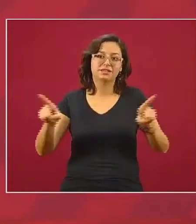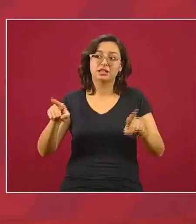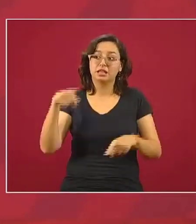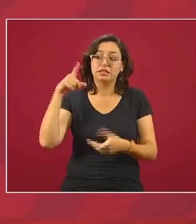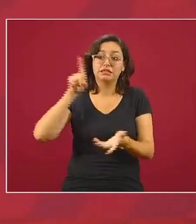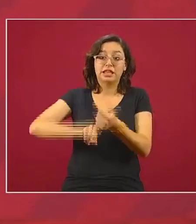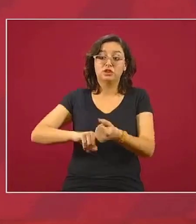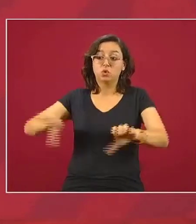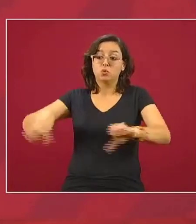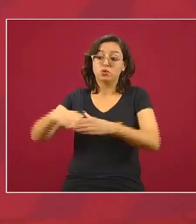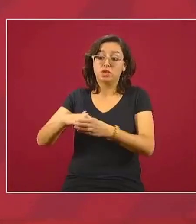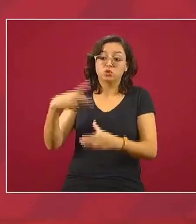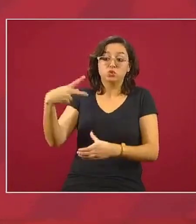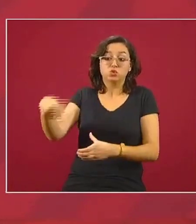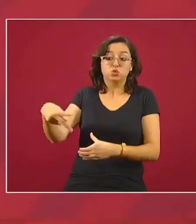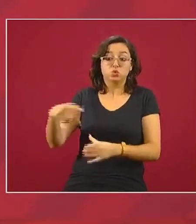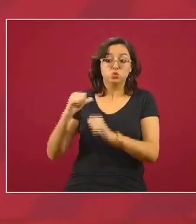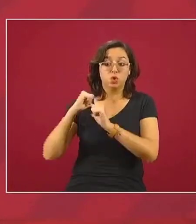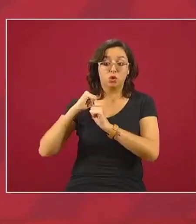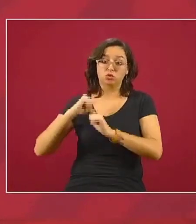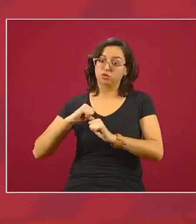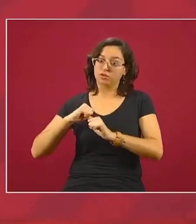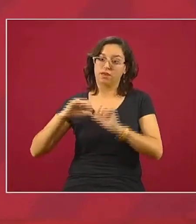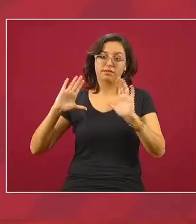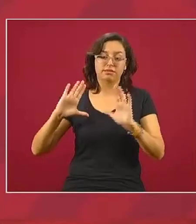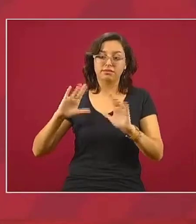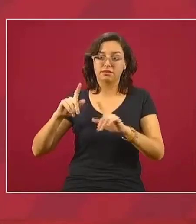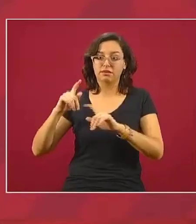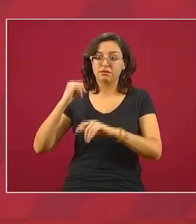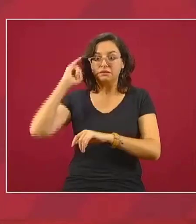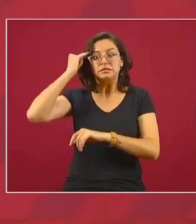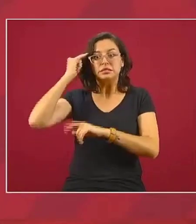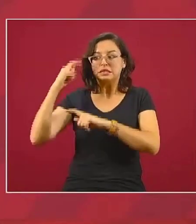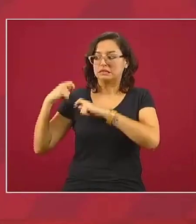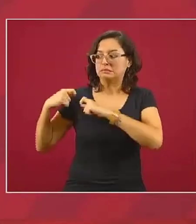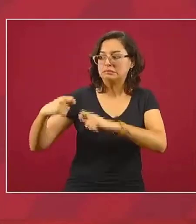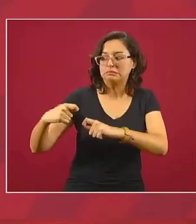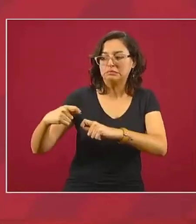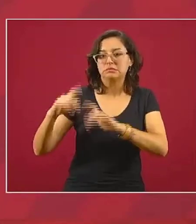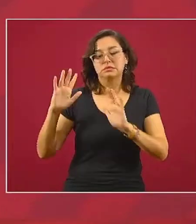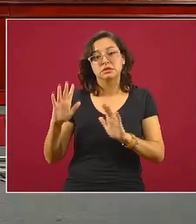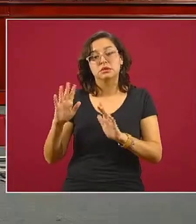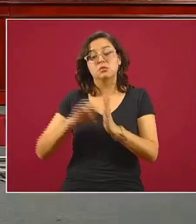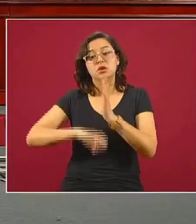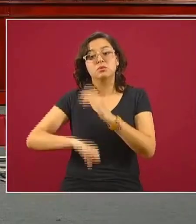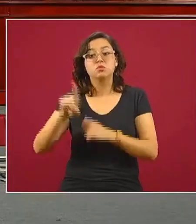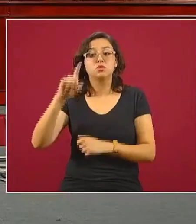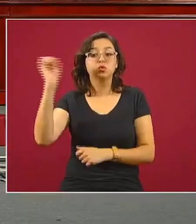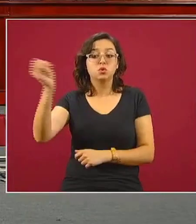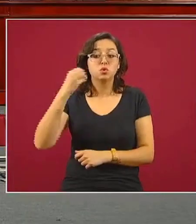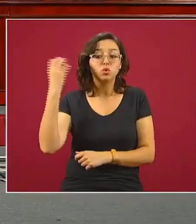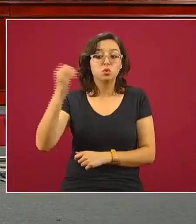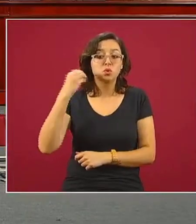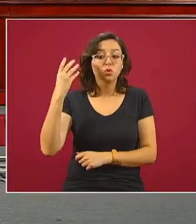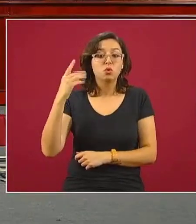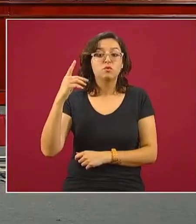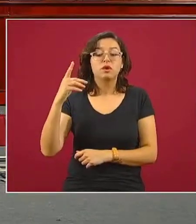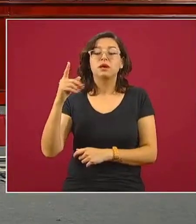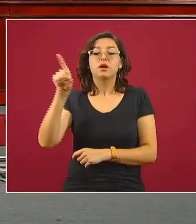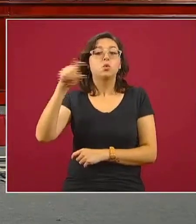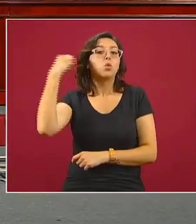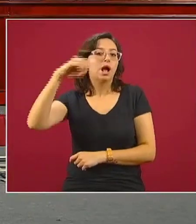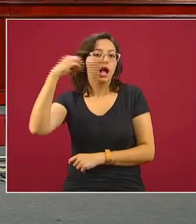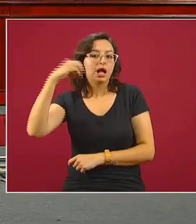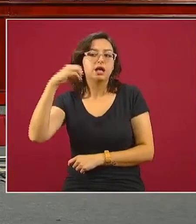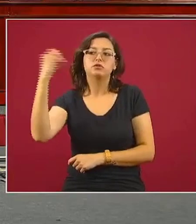costumbres y por ejemplo en el caso de Oaxaca están realizando asambleas para resolver qué es lo